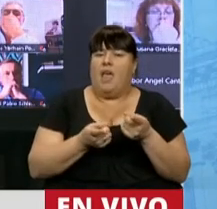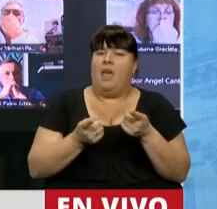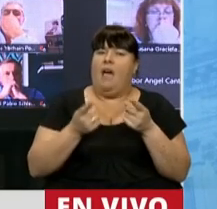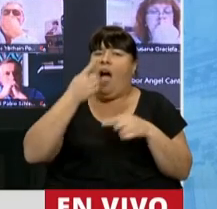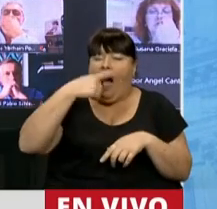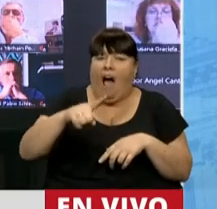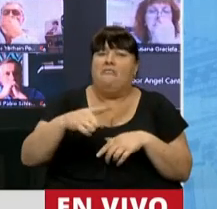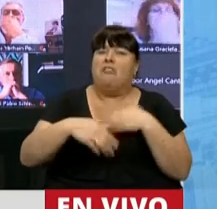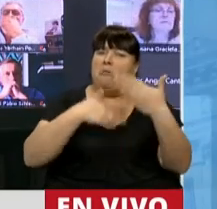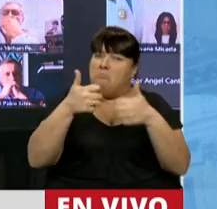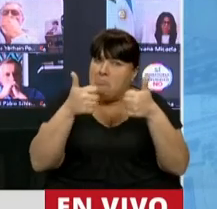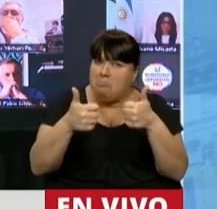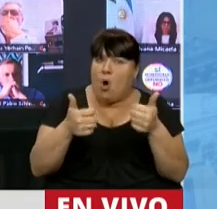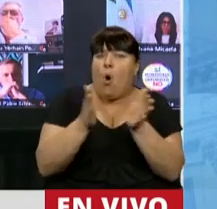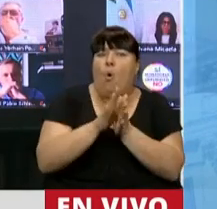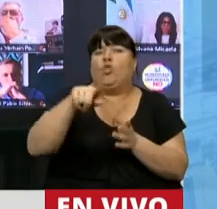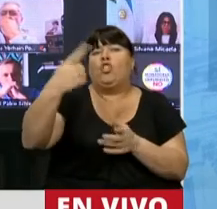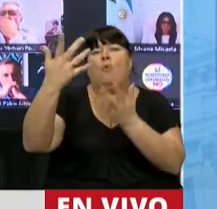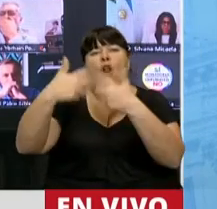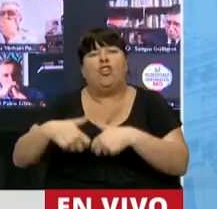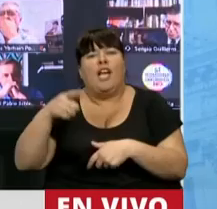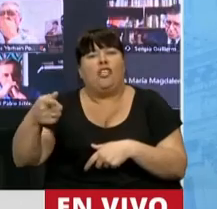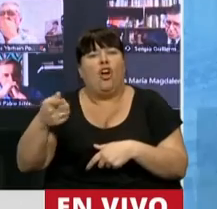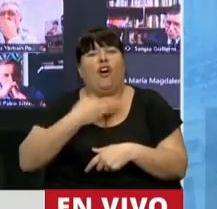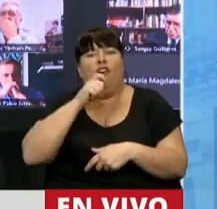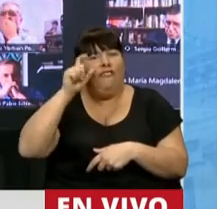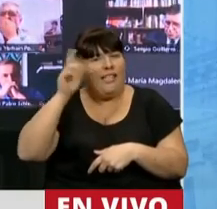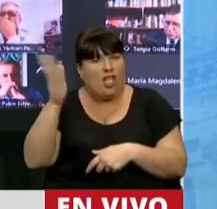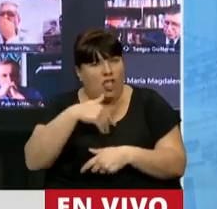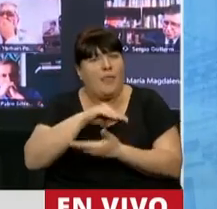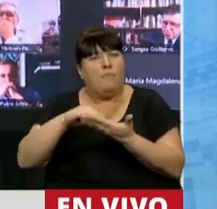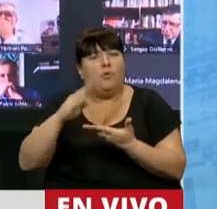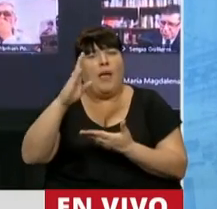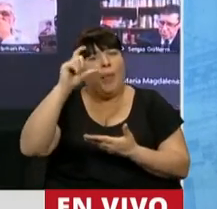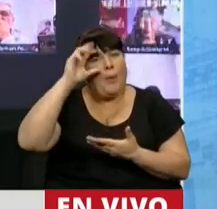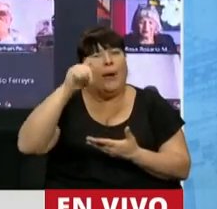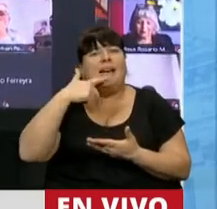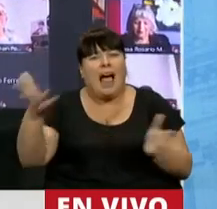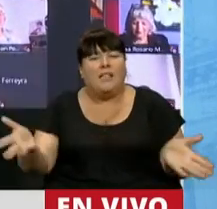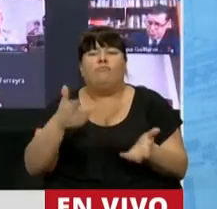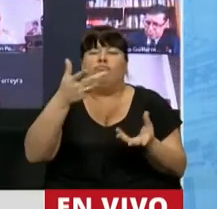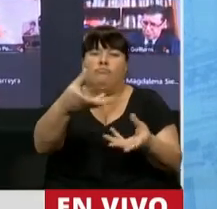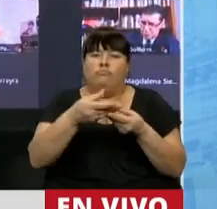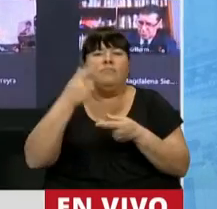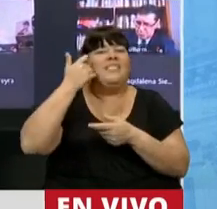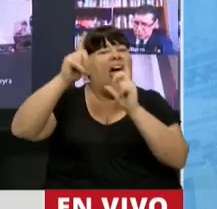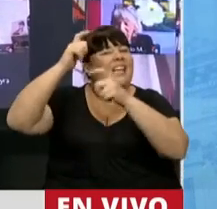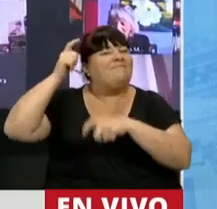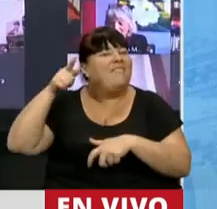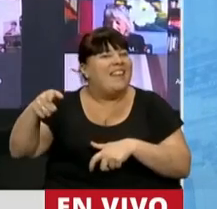confluyó de forma muy virtuosa con otro proyecto del Frente de Todos, la diputada Bernaza, que recogió la experiencia